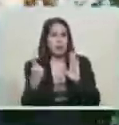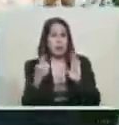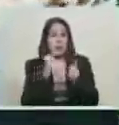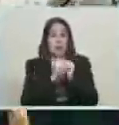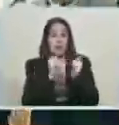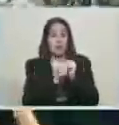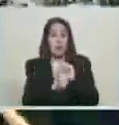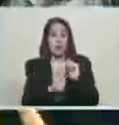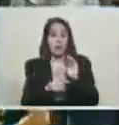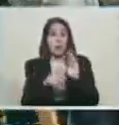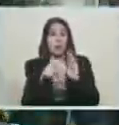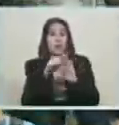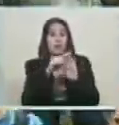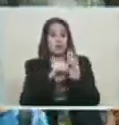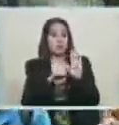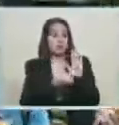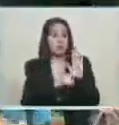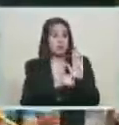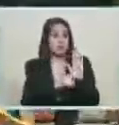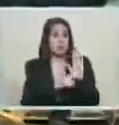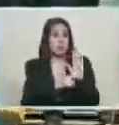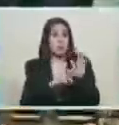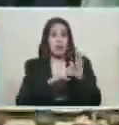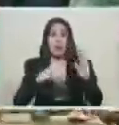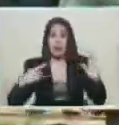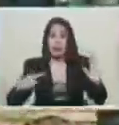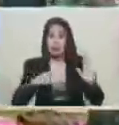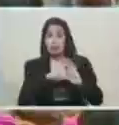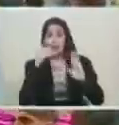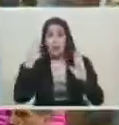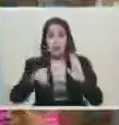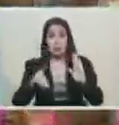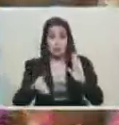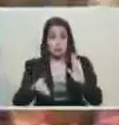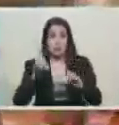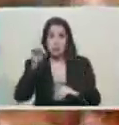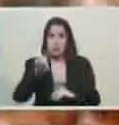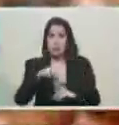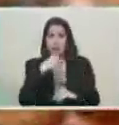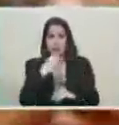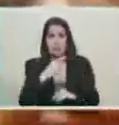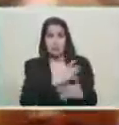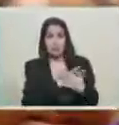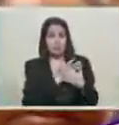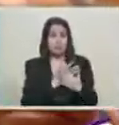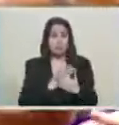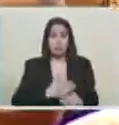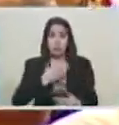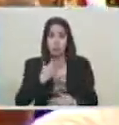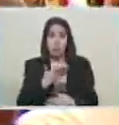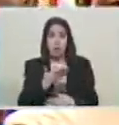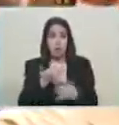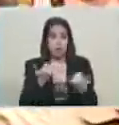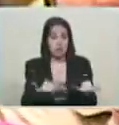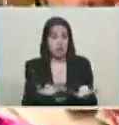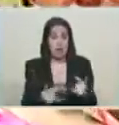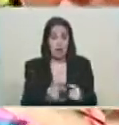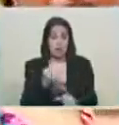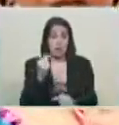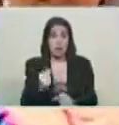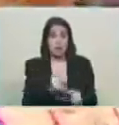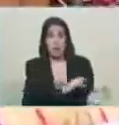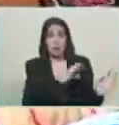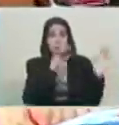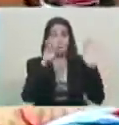deporte y la recreación también como un derecho fundamental. Pero sobre todo, presidente, es la posibilidad que tiene el pueblo a partir de mañana de